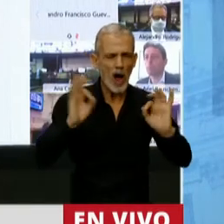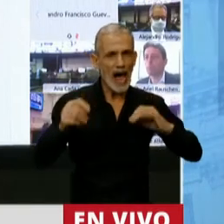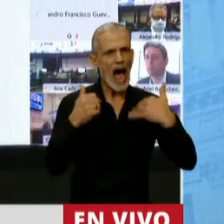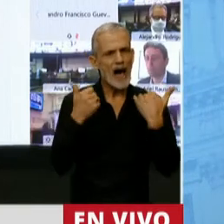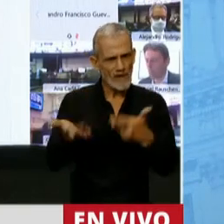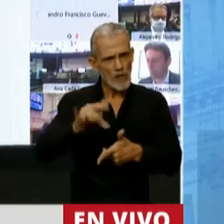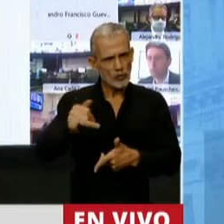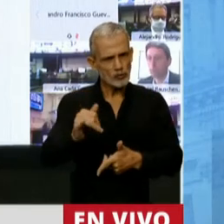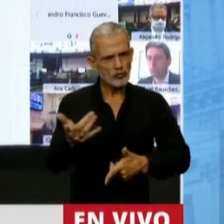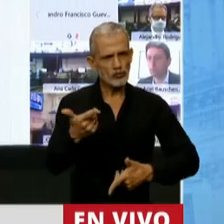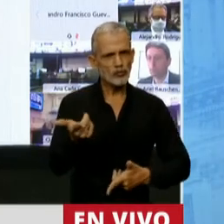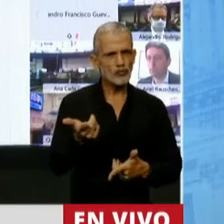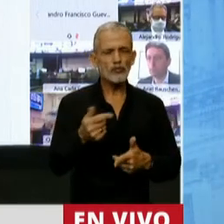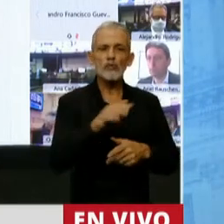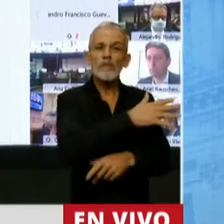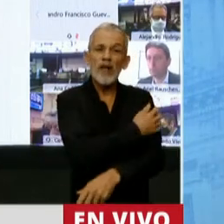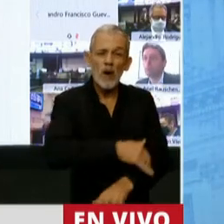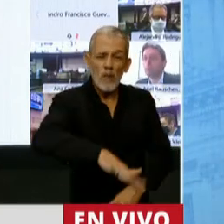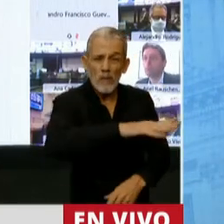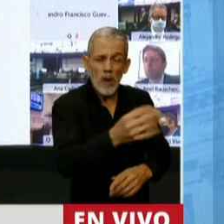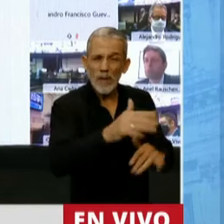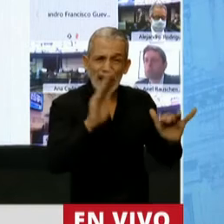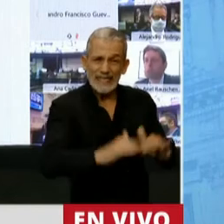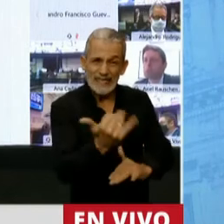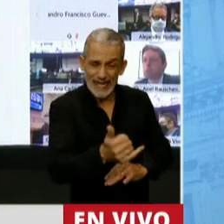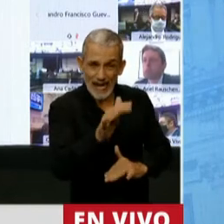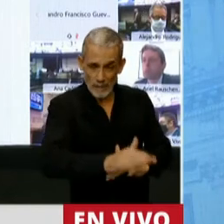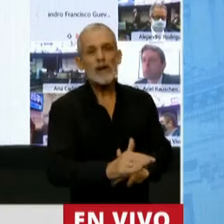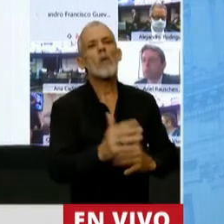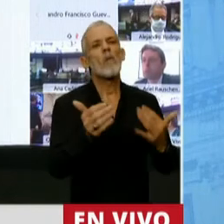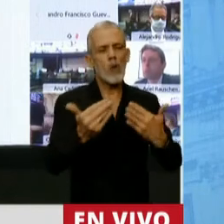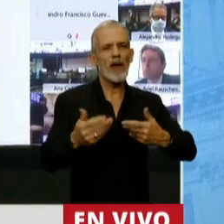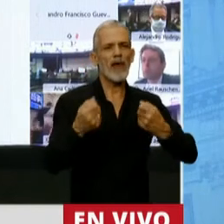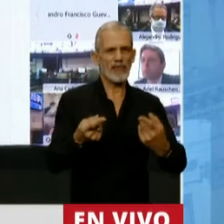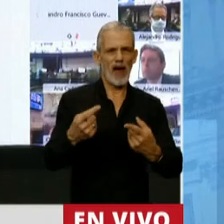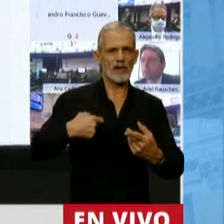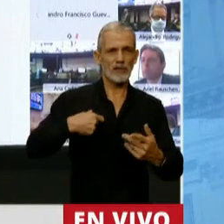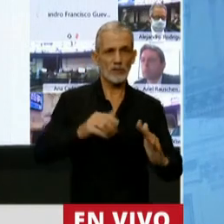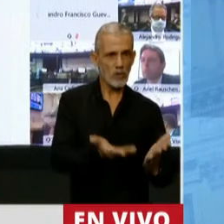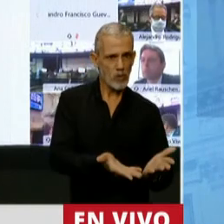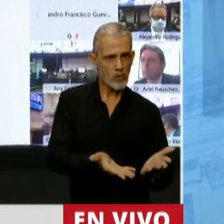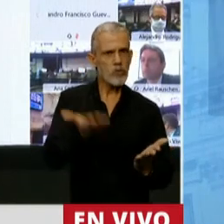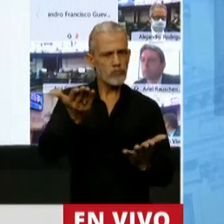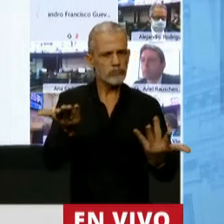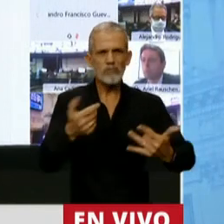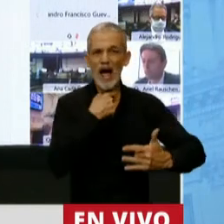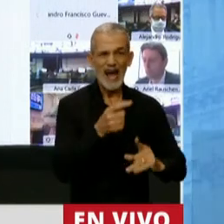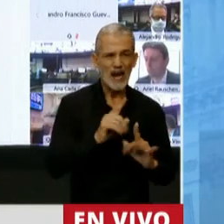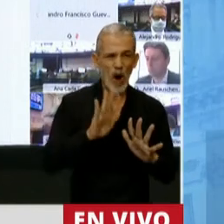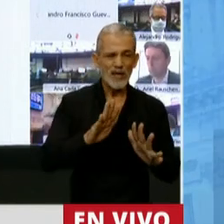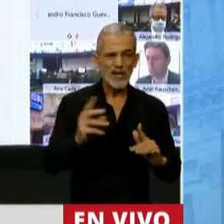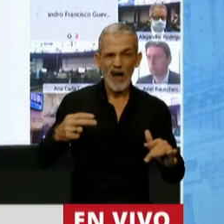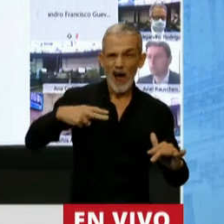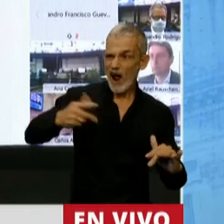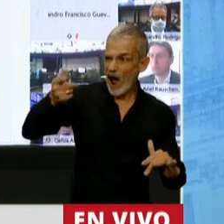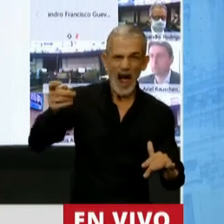de que los que menos tienen puedan llegar a tener esa movilidad social ascendente. No queremos que los que